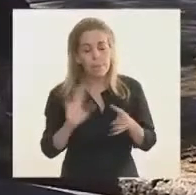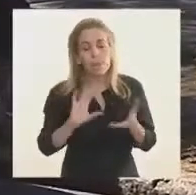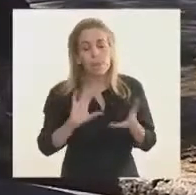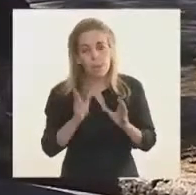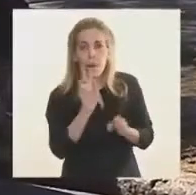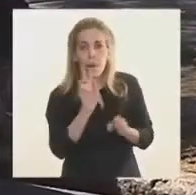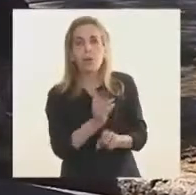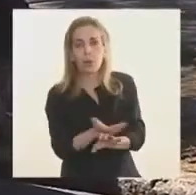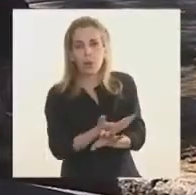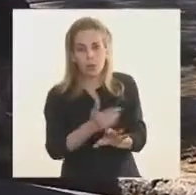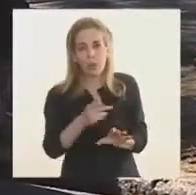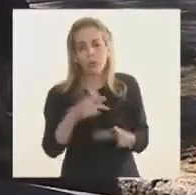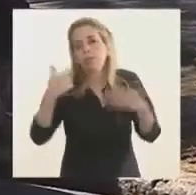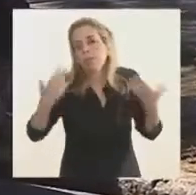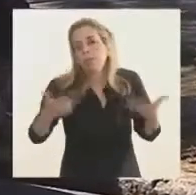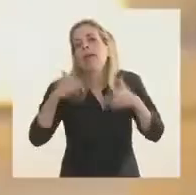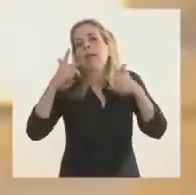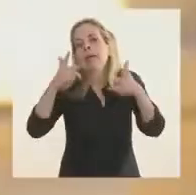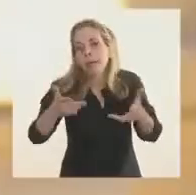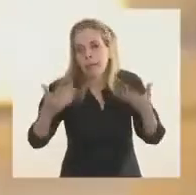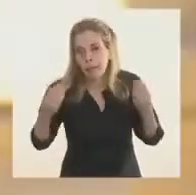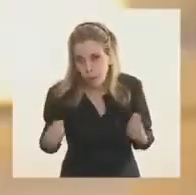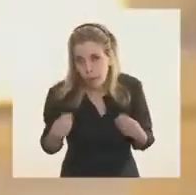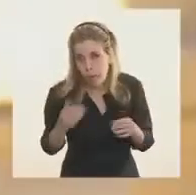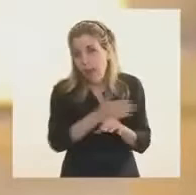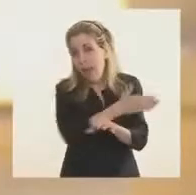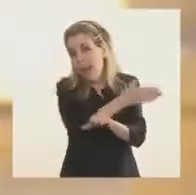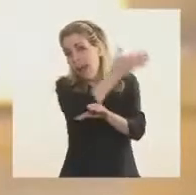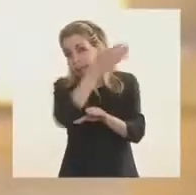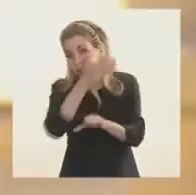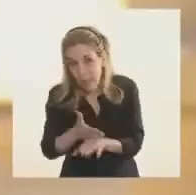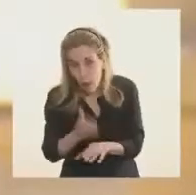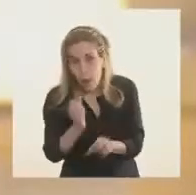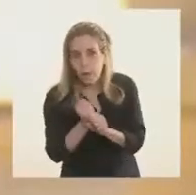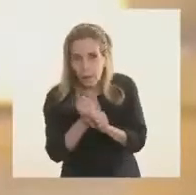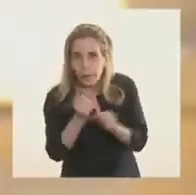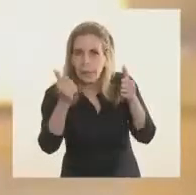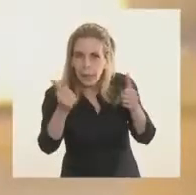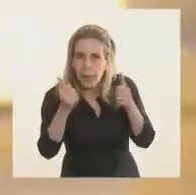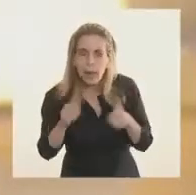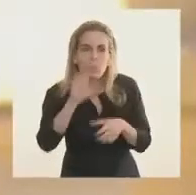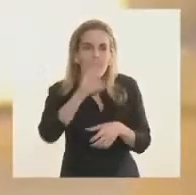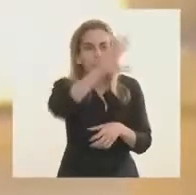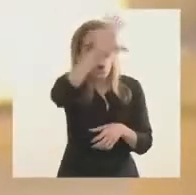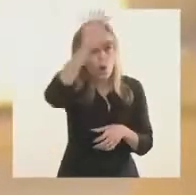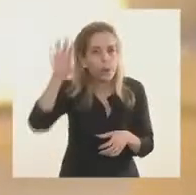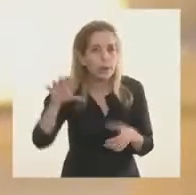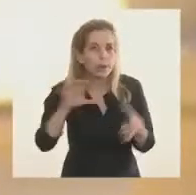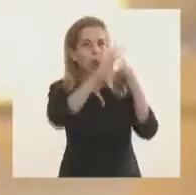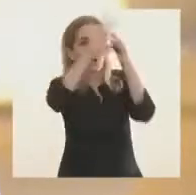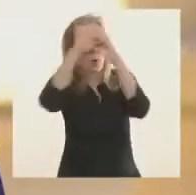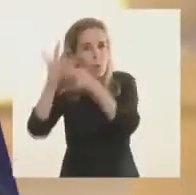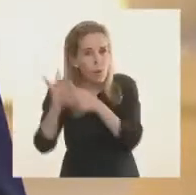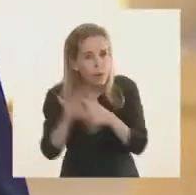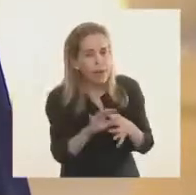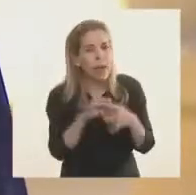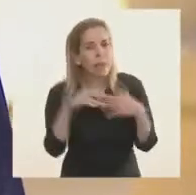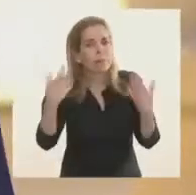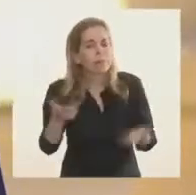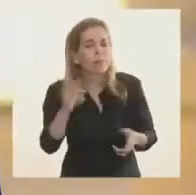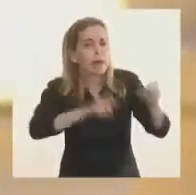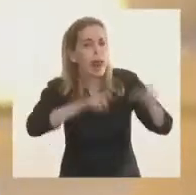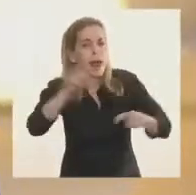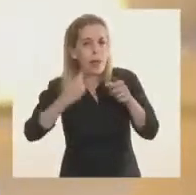siempre decimos lo mismo, en ese sentido hemos trabajado con unidad en todas las provincias, con todas las provincias, para todos los habitantes de la Argentina,